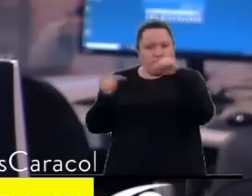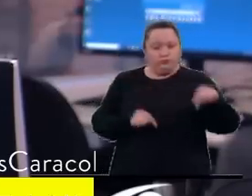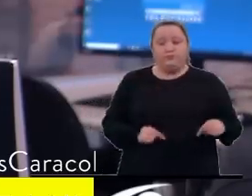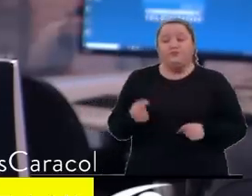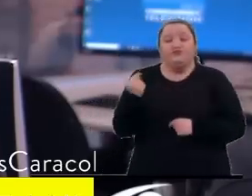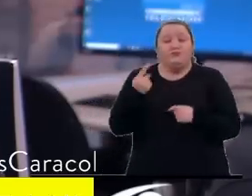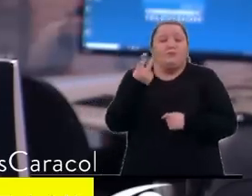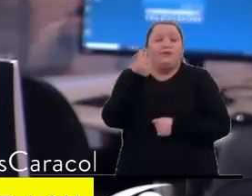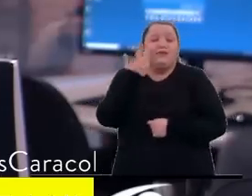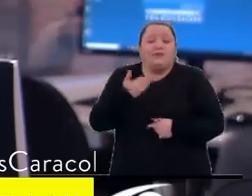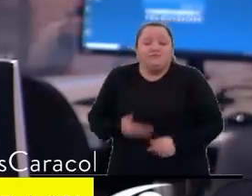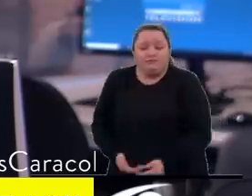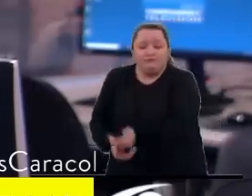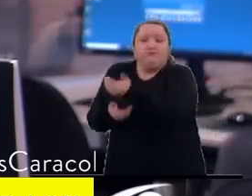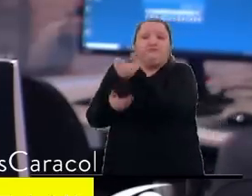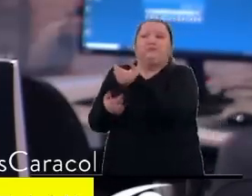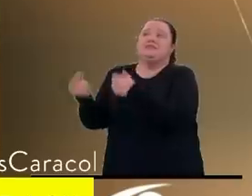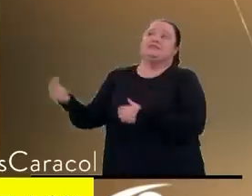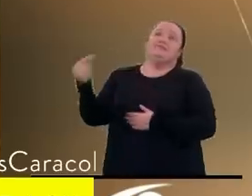nacida. Esta es la historia.